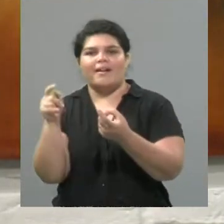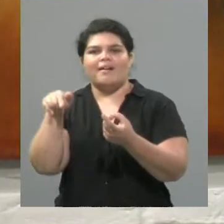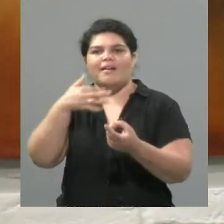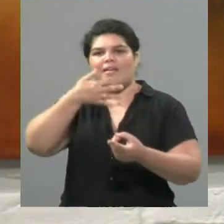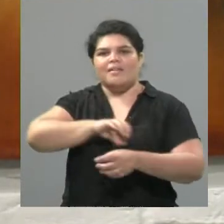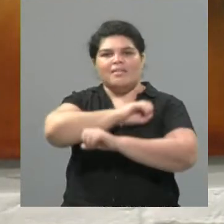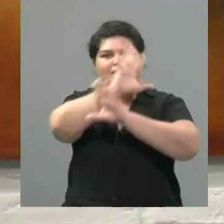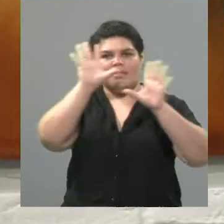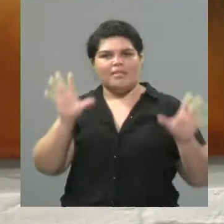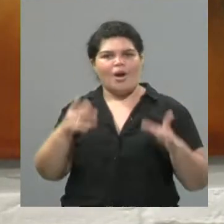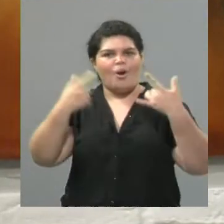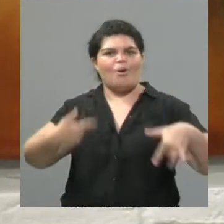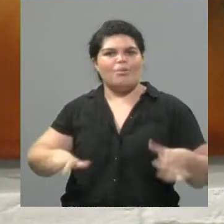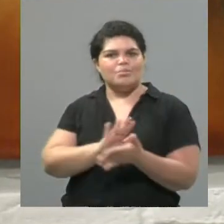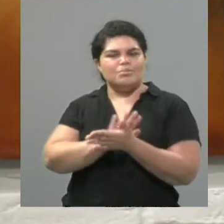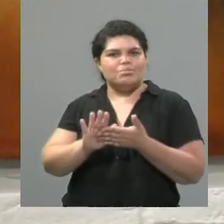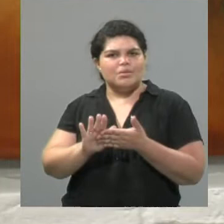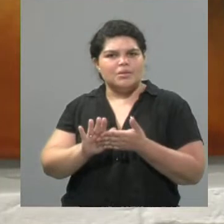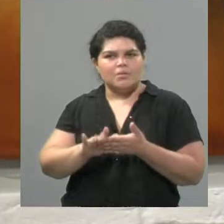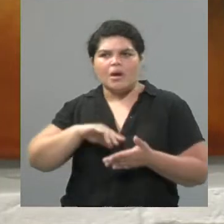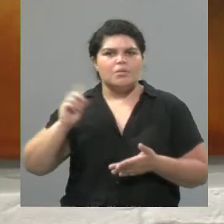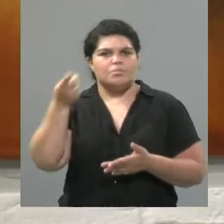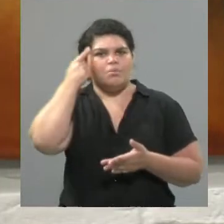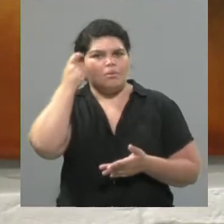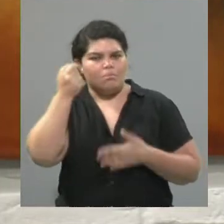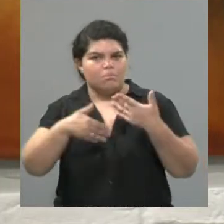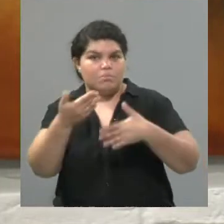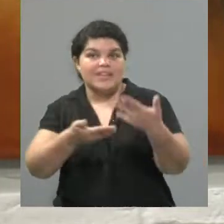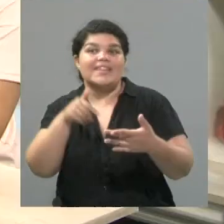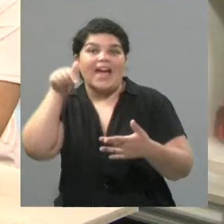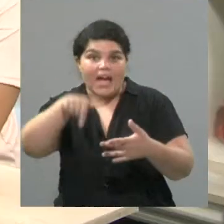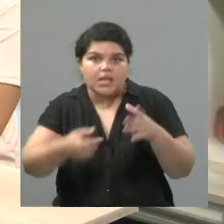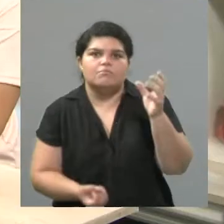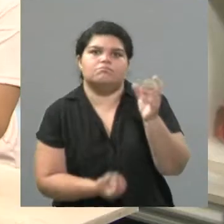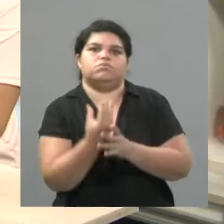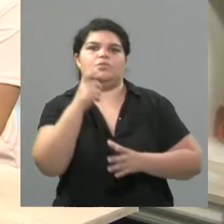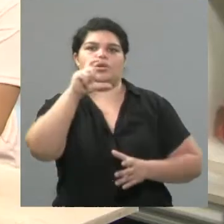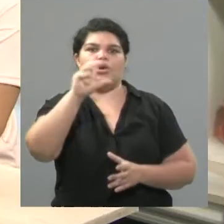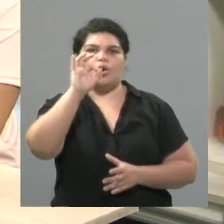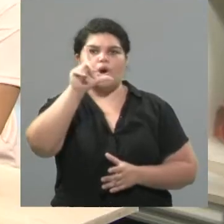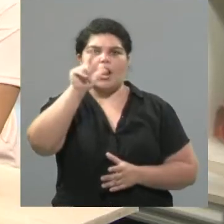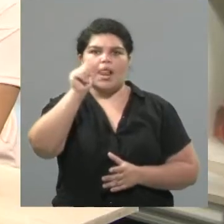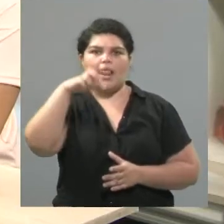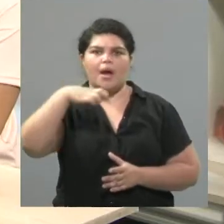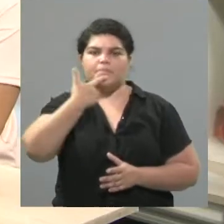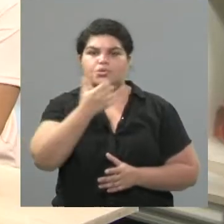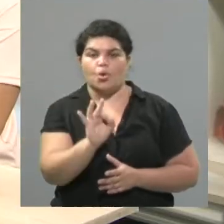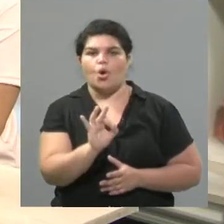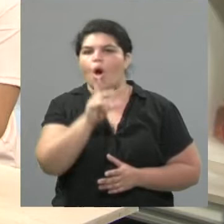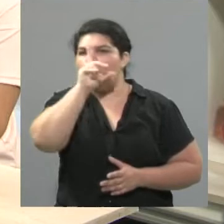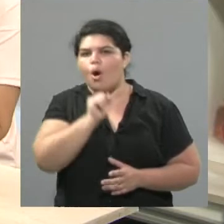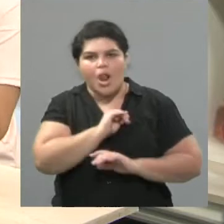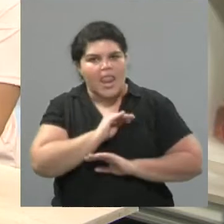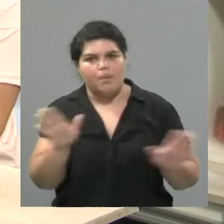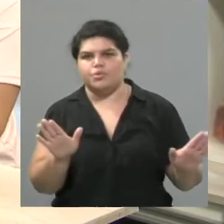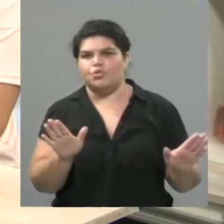Y creo que eso también forma y forma parte de lo que es colapso, ¿no? Claro. Y ustedes, digo, en este recorrido que también han hecho por distintos países,